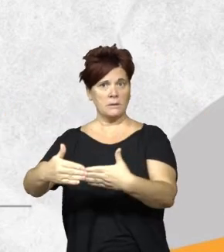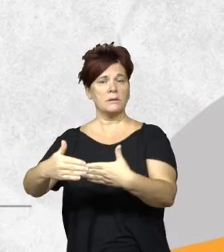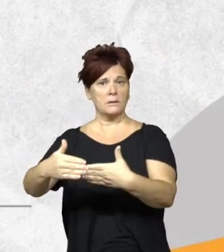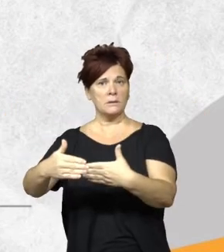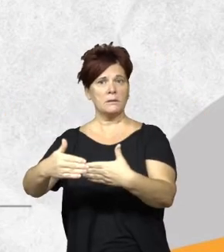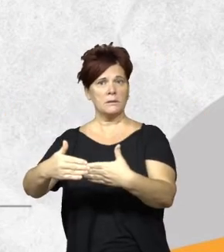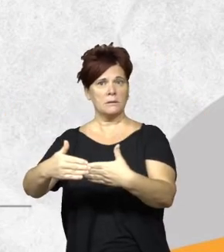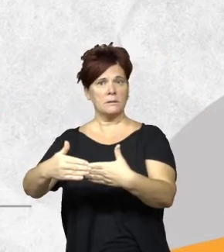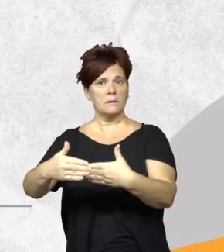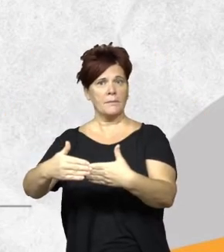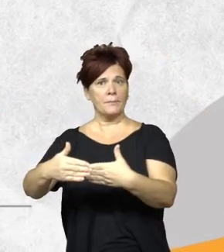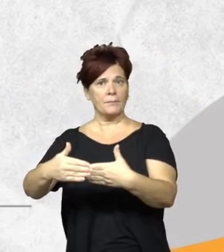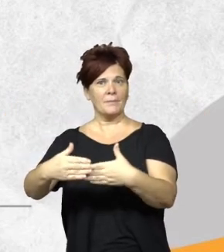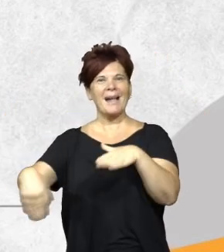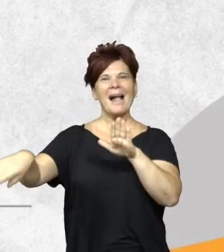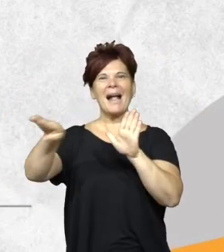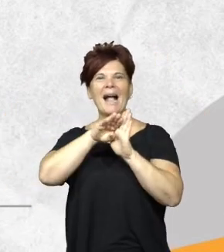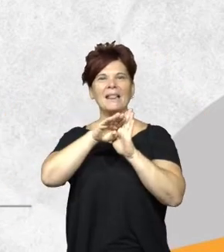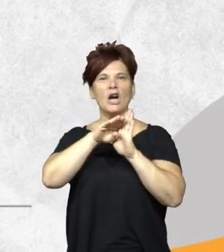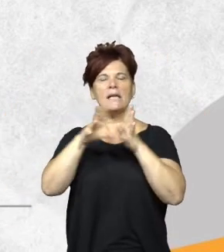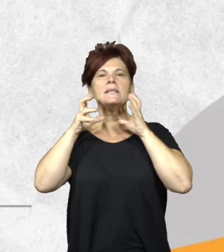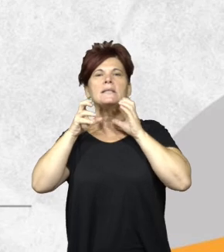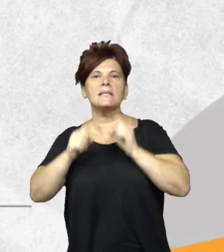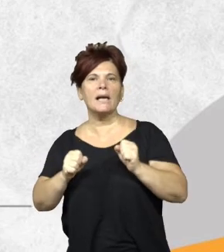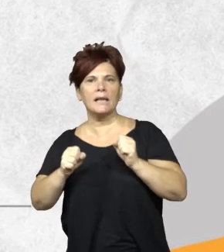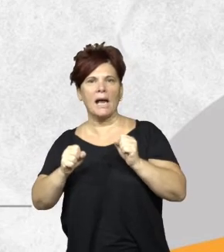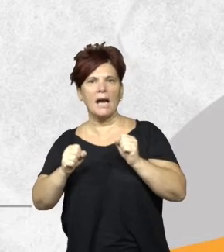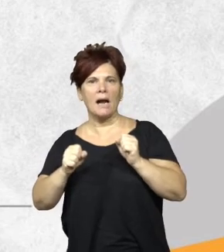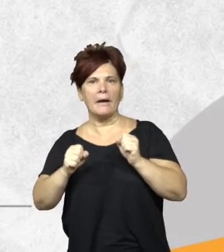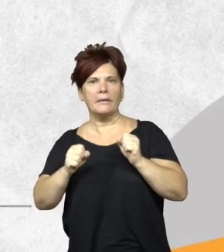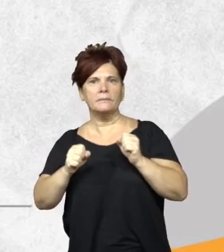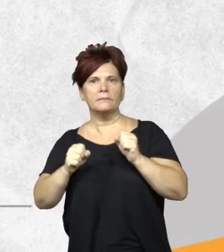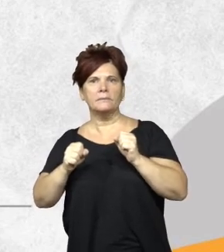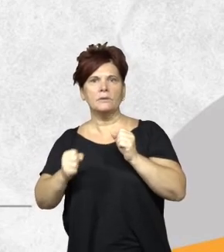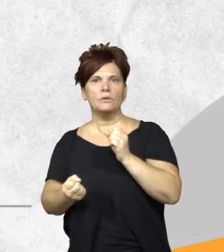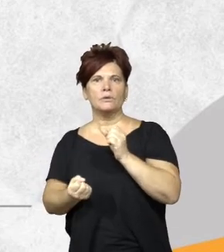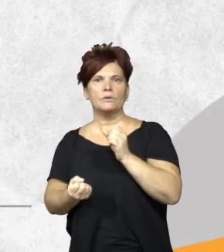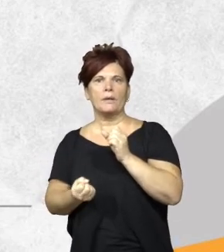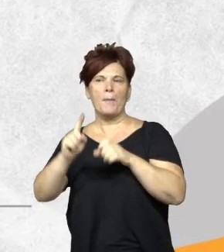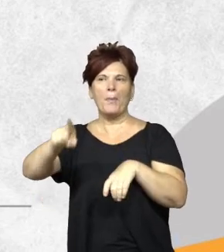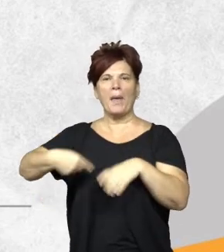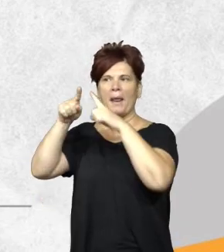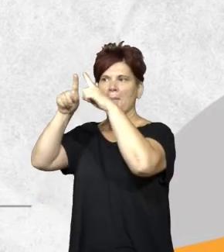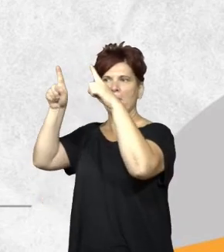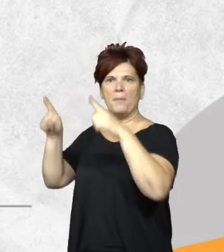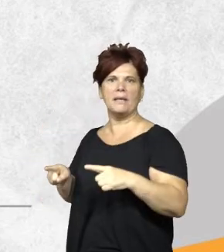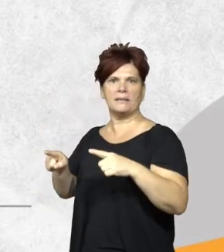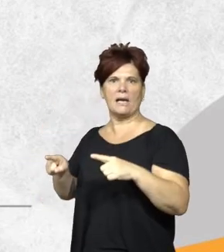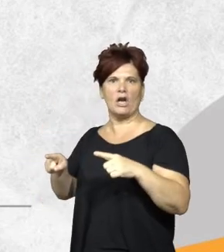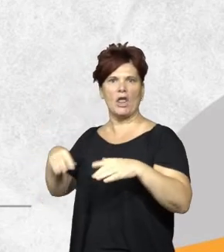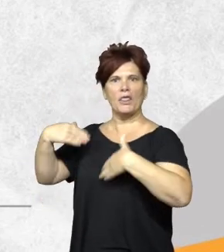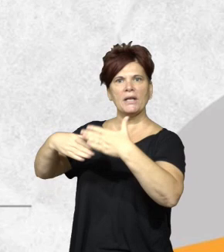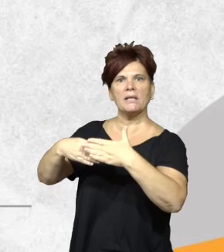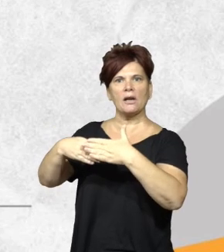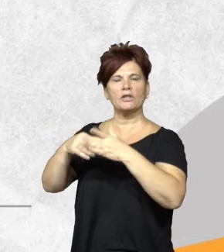se eleva la categoría de esa Secretaría y lo lleva a un Ministerio de Ambiente y Desarrollo Territorial Sostenible donde